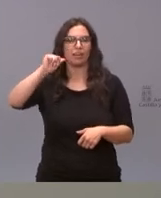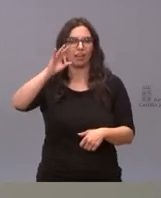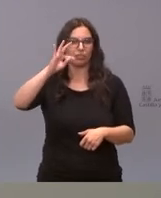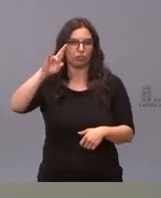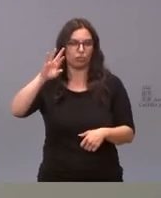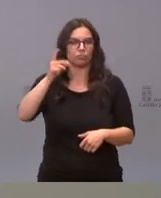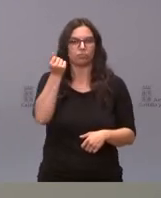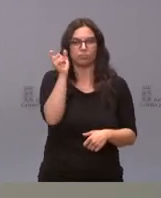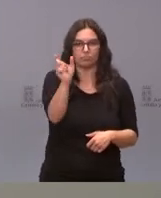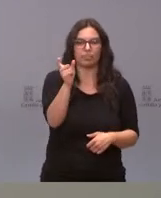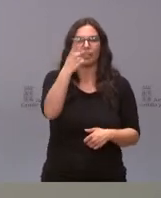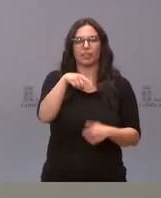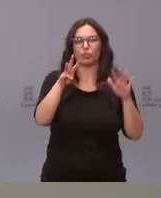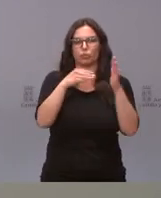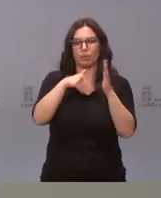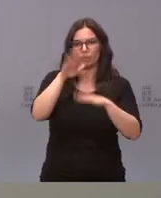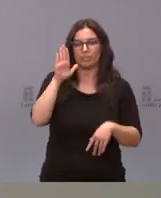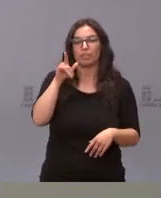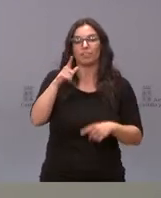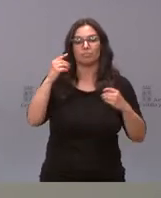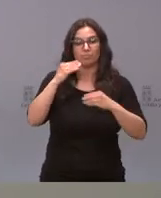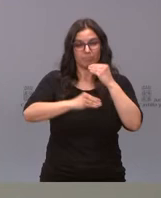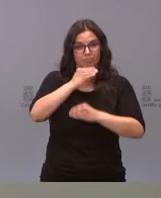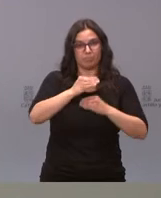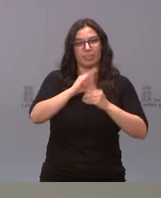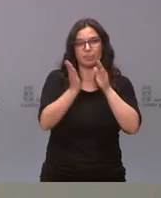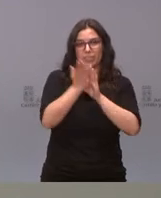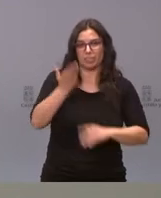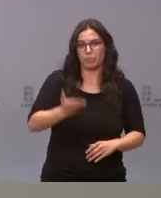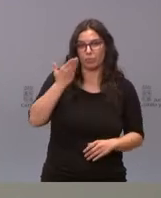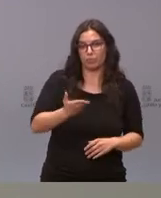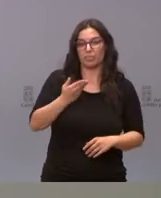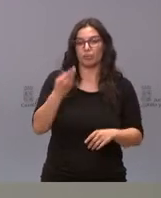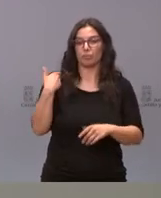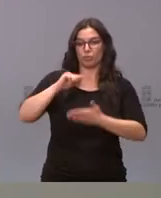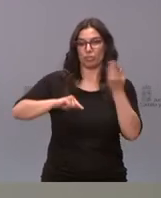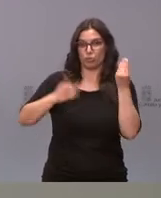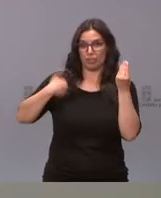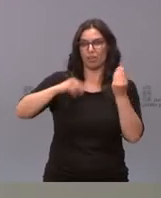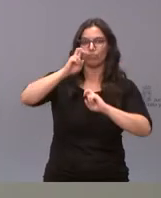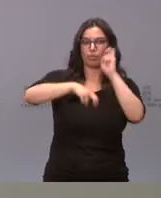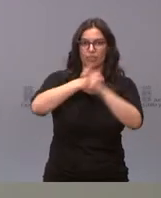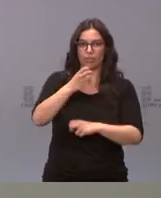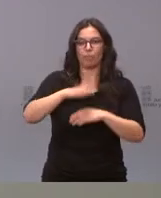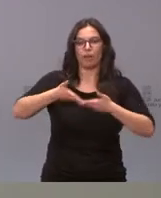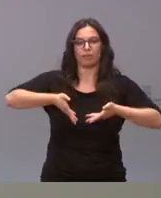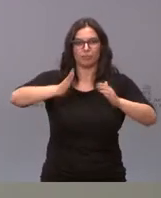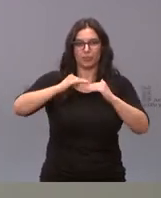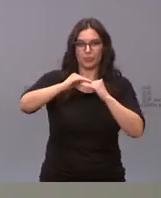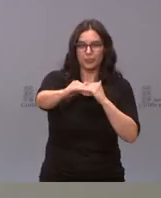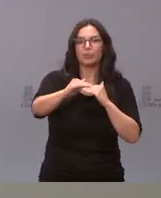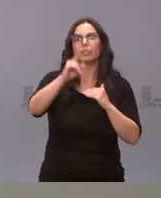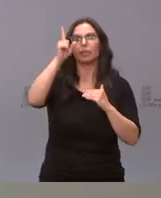,79 euros para una actuación importante, un expediente de modificación del contrato de refuerzo de firme de esa carretera, que también es una carretera